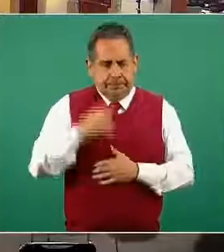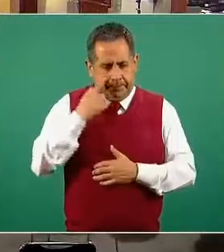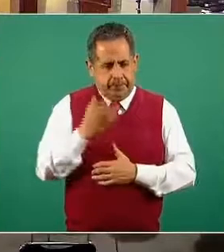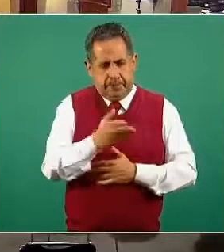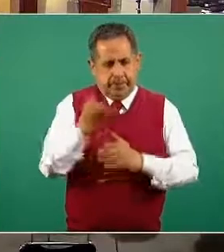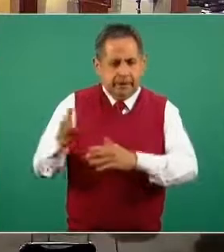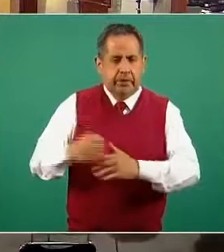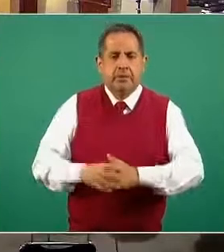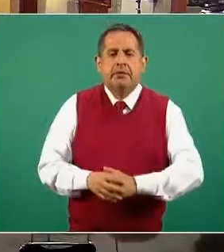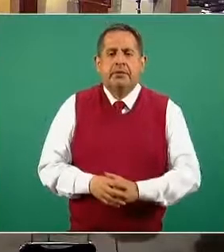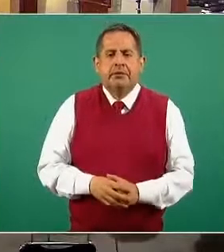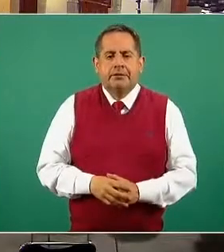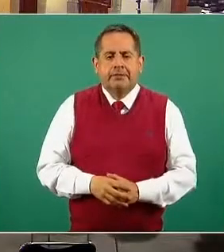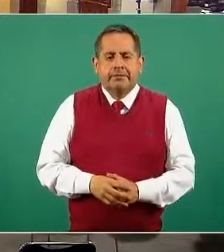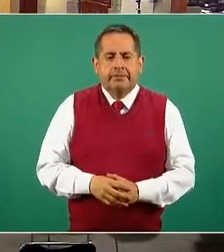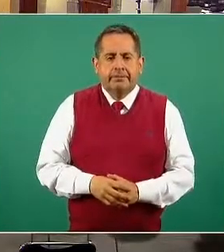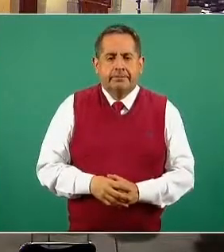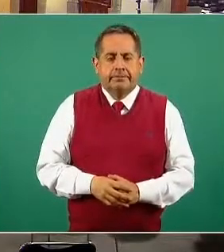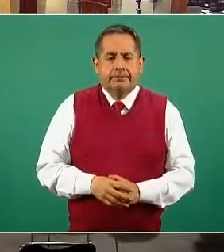diapositiva